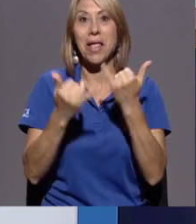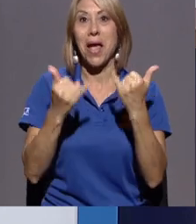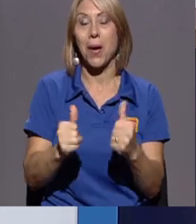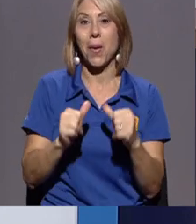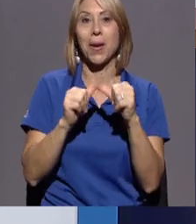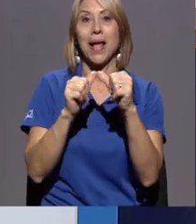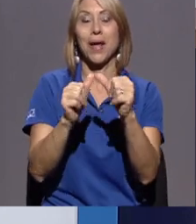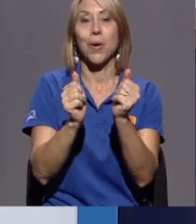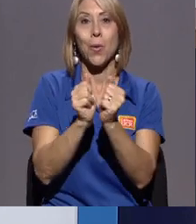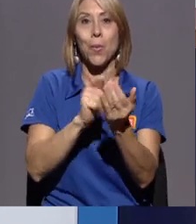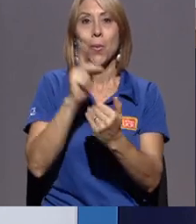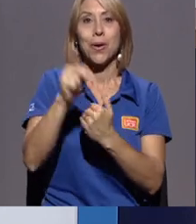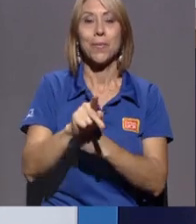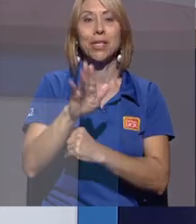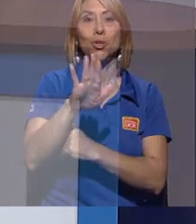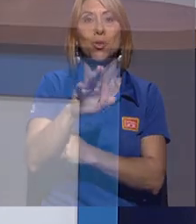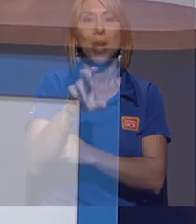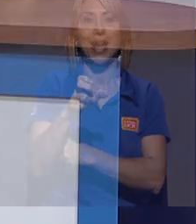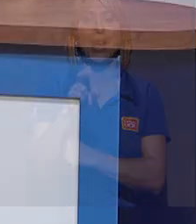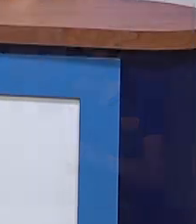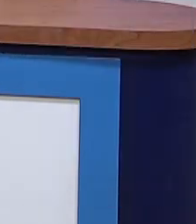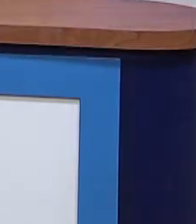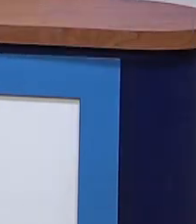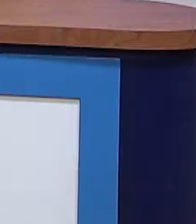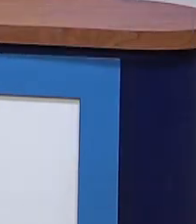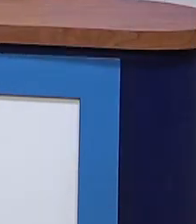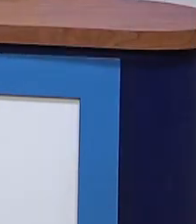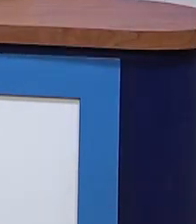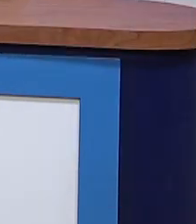dejamos en la compañía de la programación de su canal UCR.